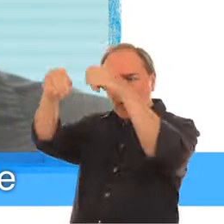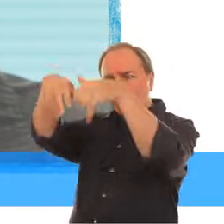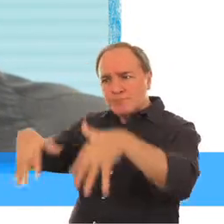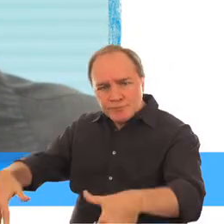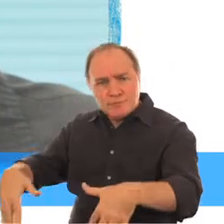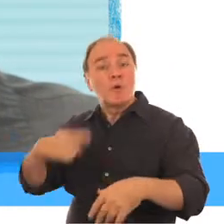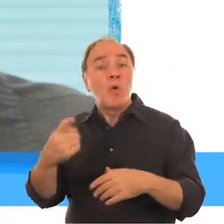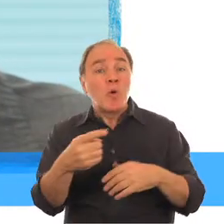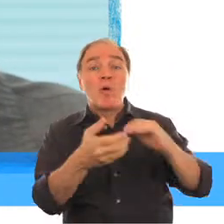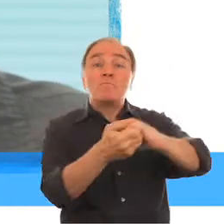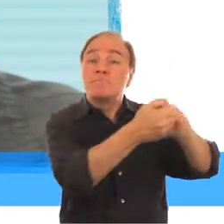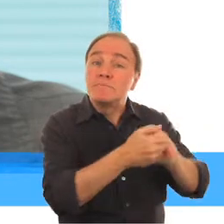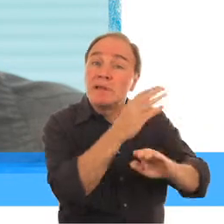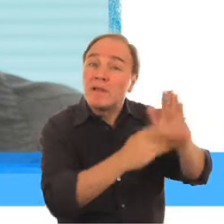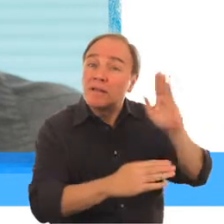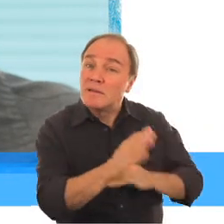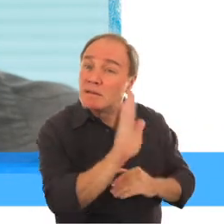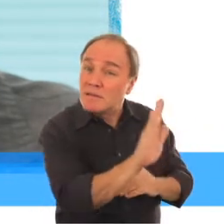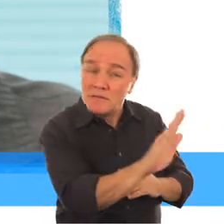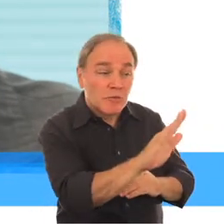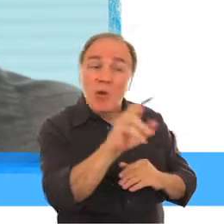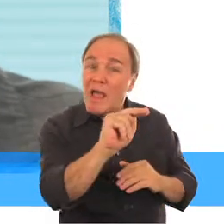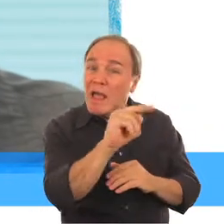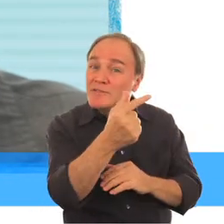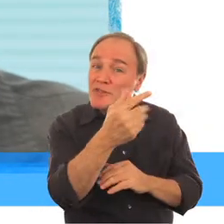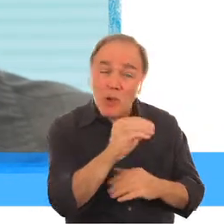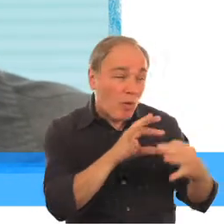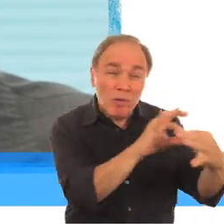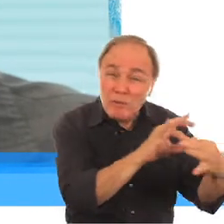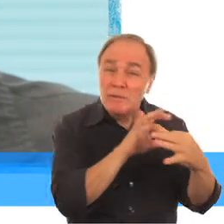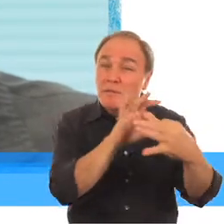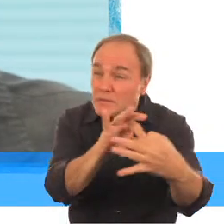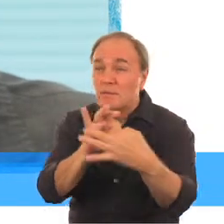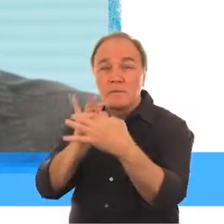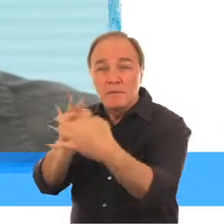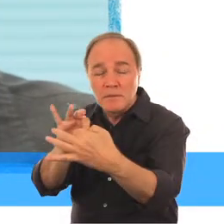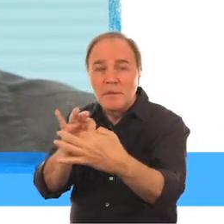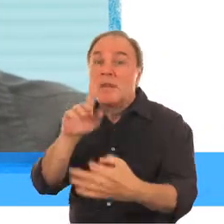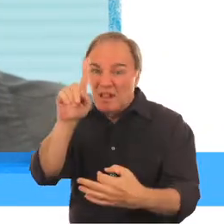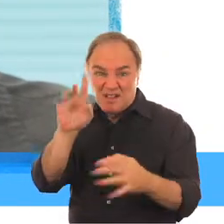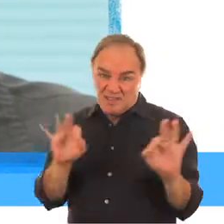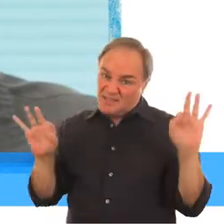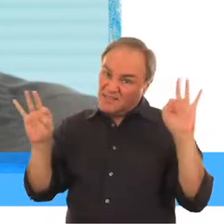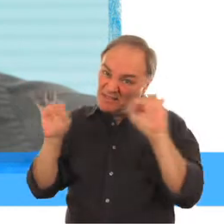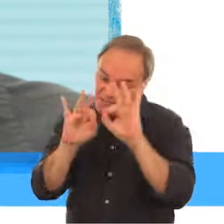informados para dar participación a nuestros asociados del Sistema de las Naciones Unidas Y de organizaciones de la sociedad civil, pero